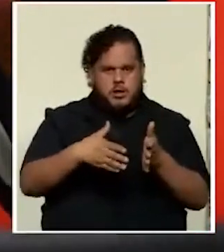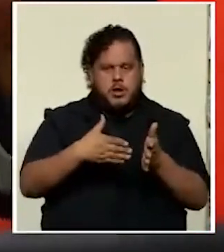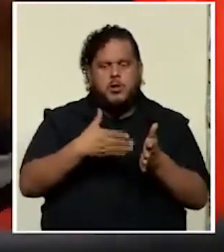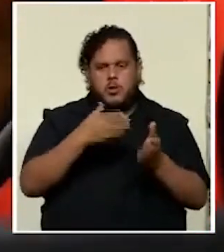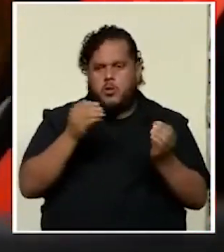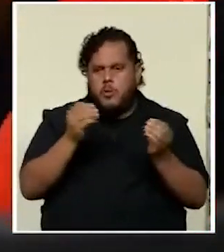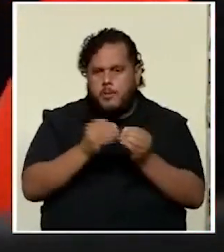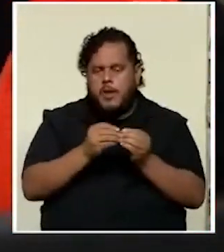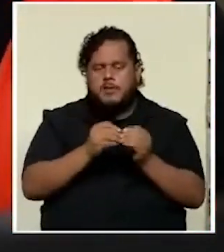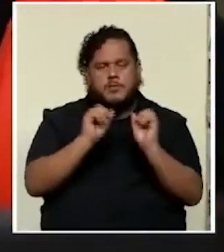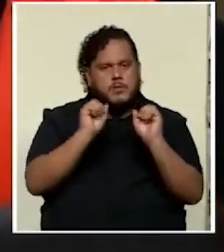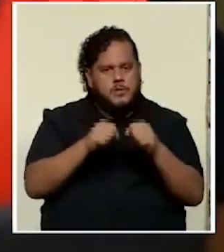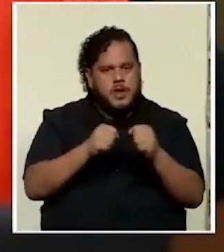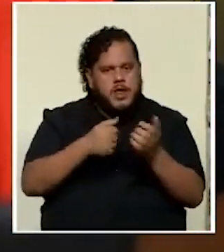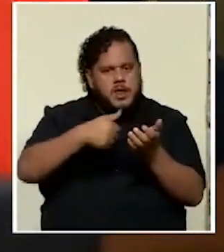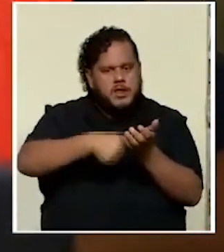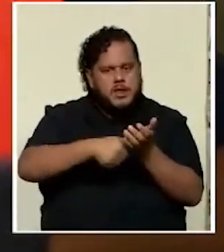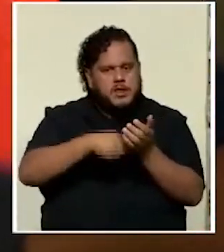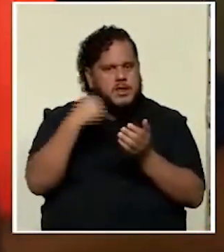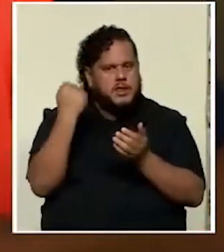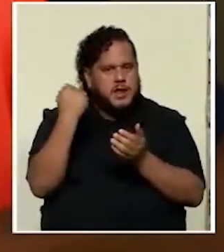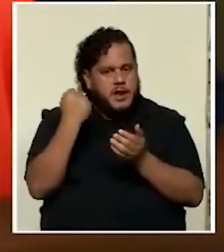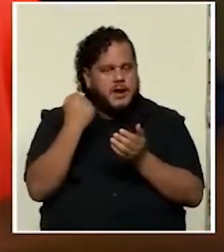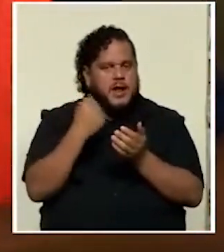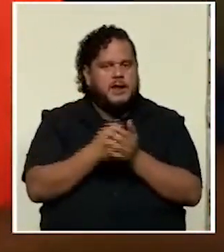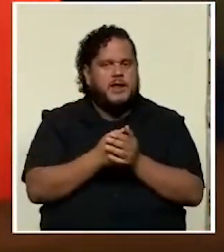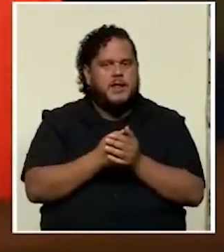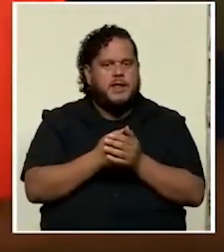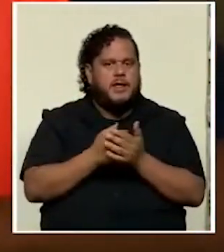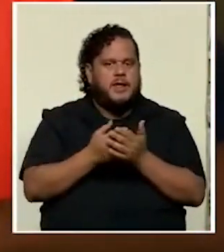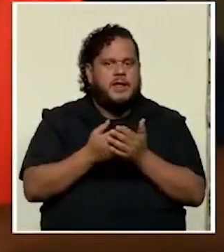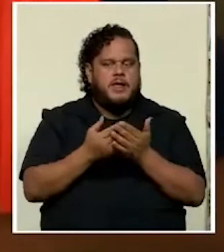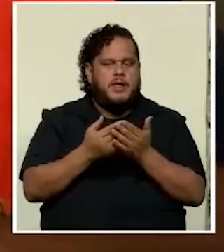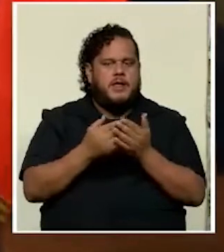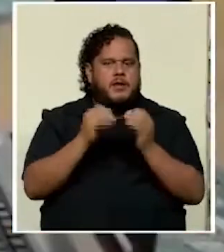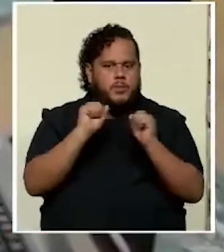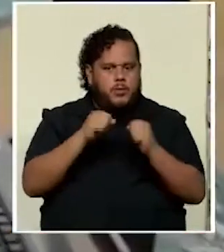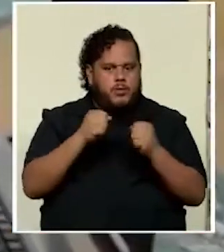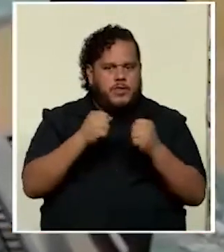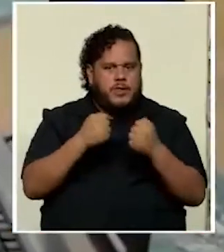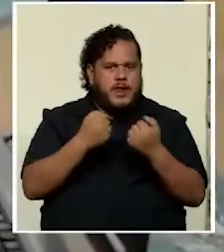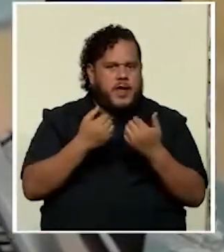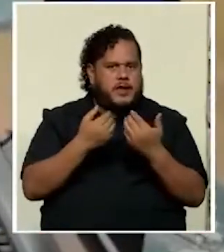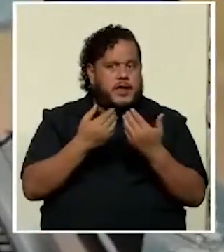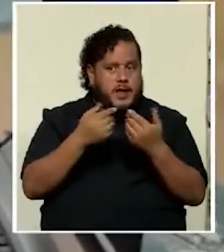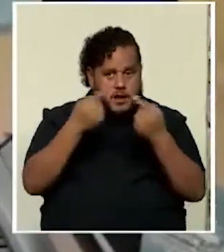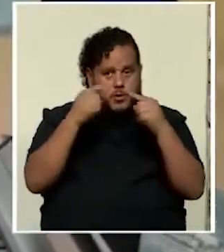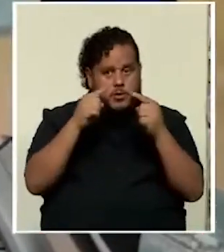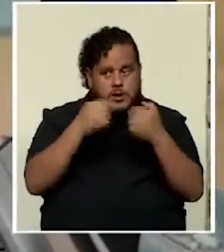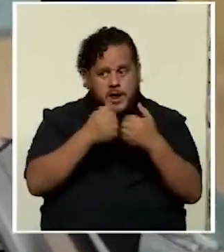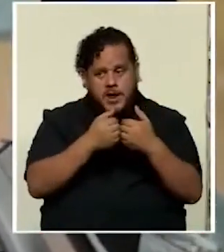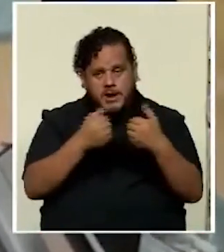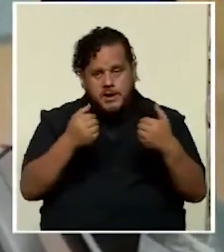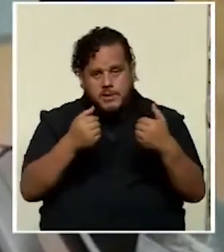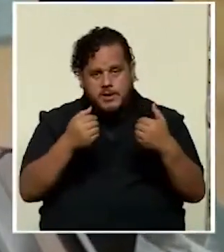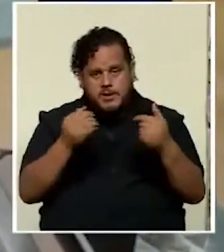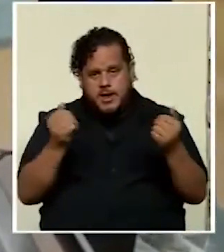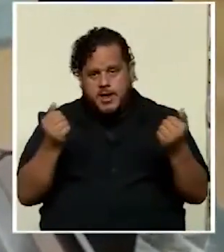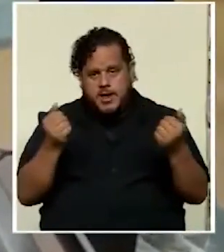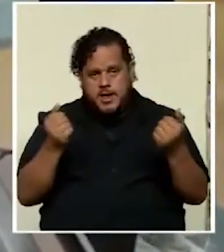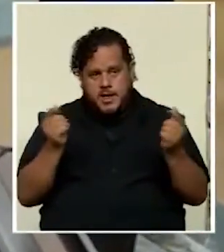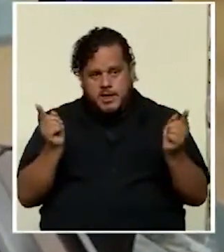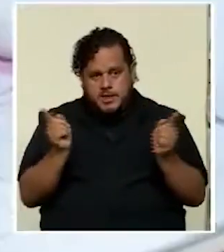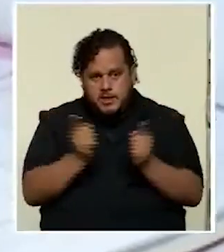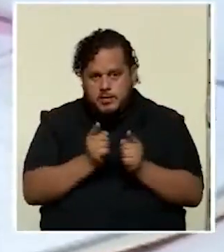de ganar la elección le dedicarán a zanjar la brecha en la educación pública las posibilidades